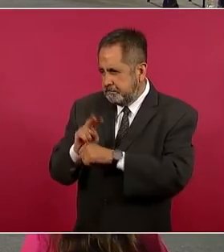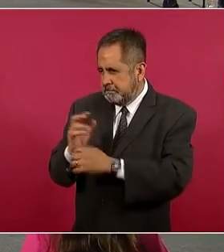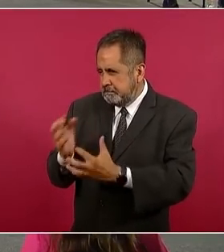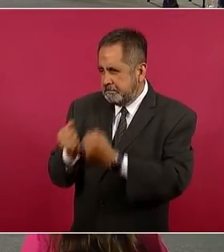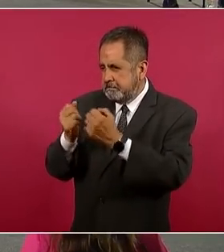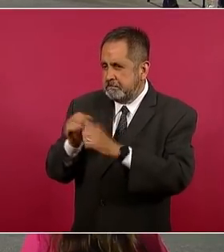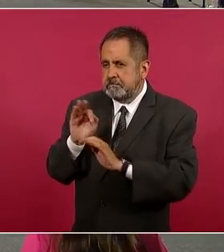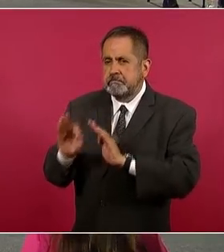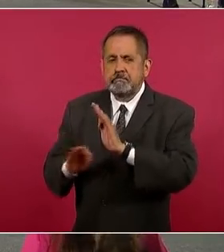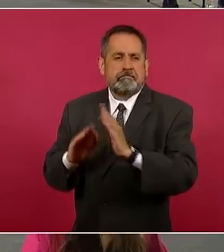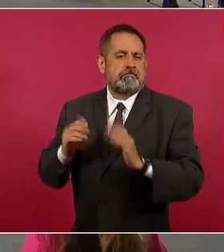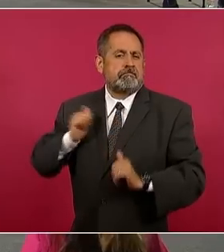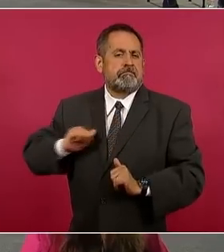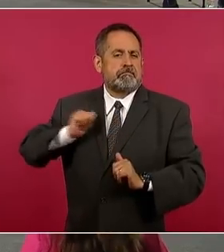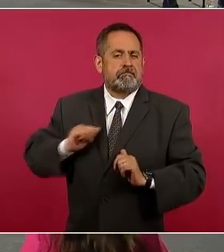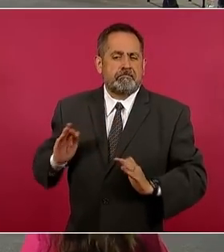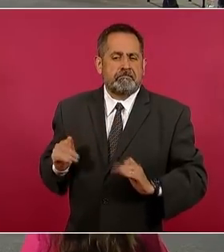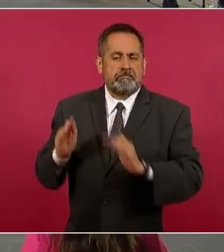arqueológicos, arqueológicos,